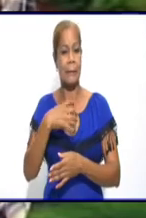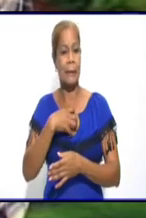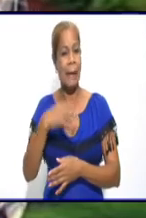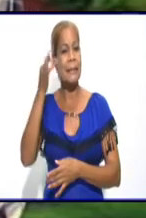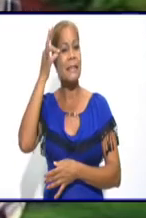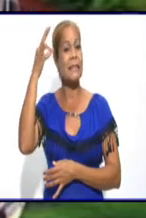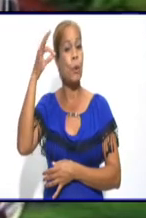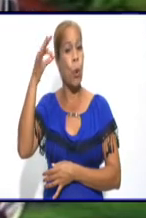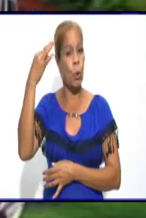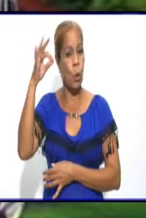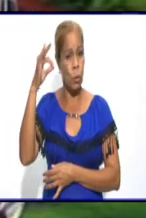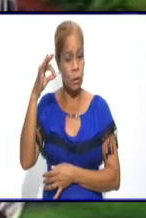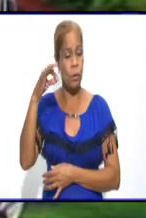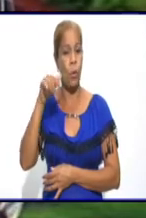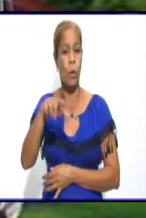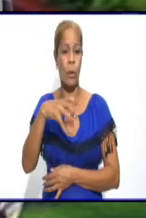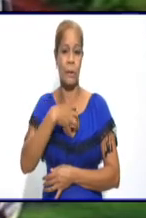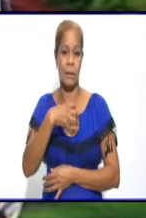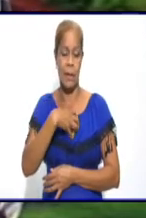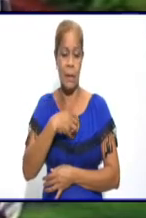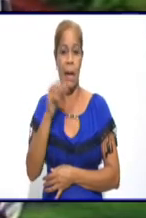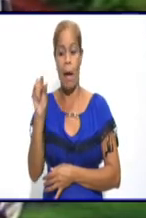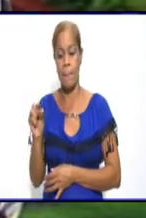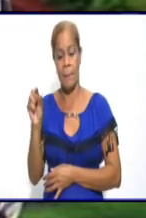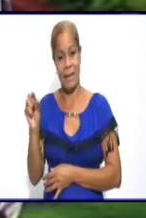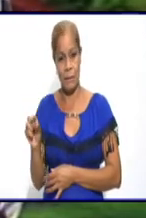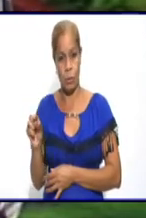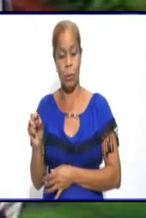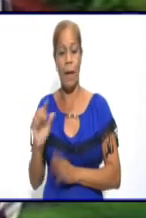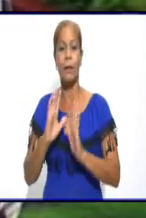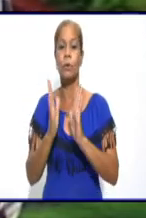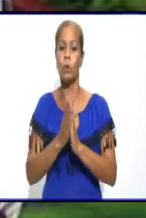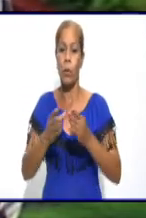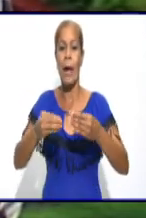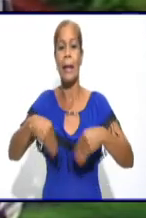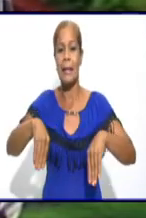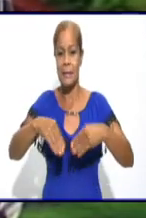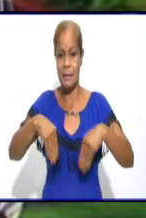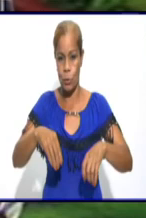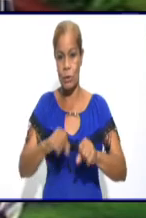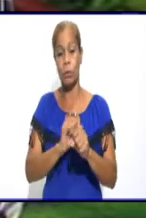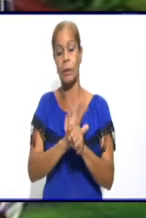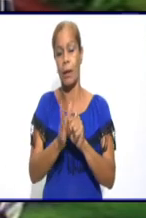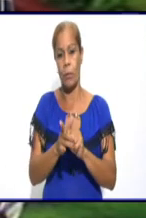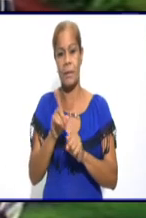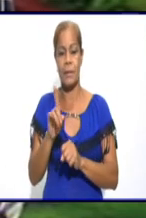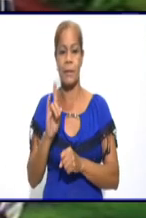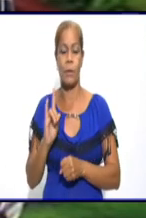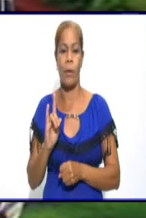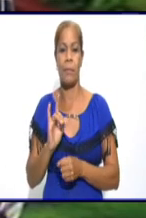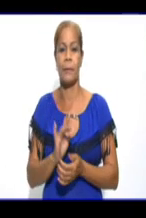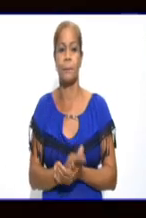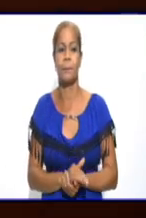que ocasiona en las personas, en los seres humanos, toda esta situación con la COVID-19.